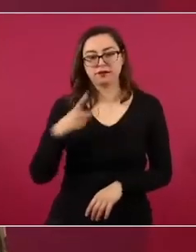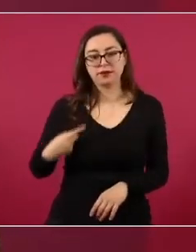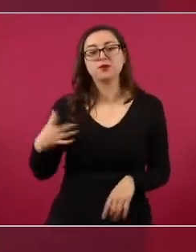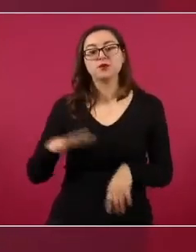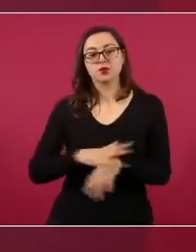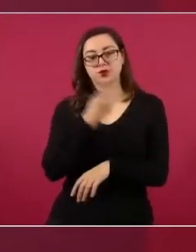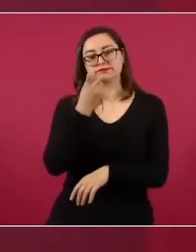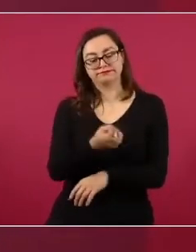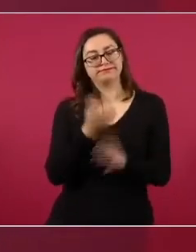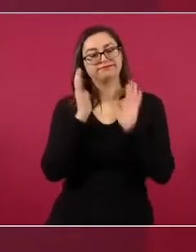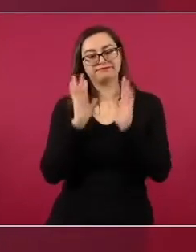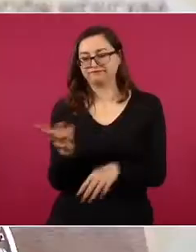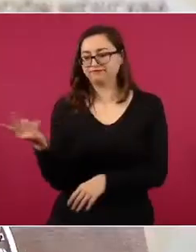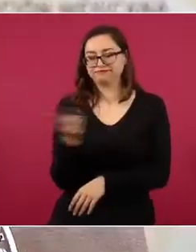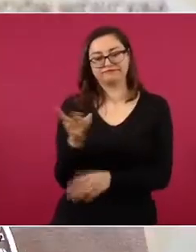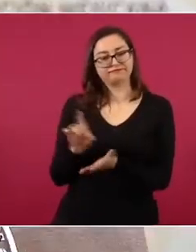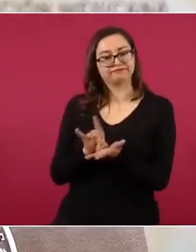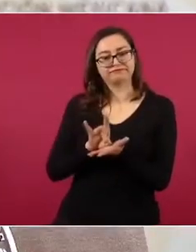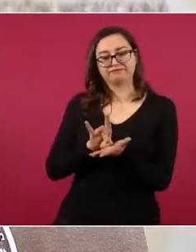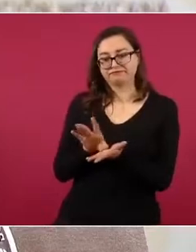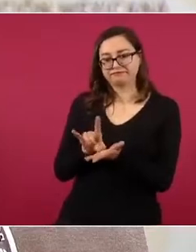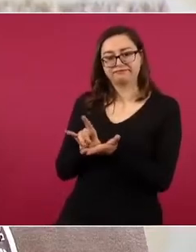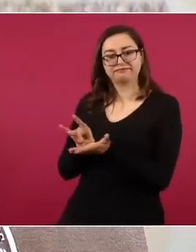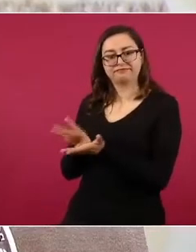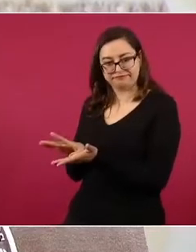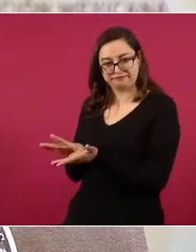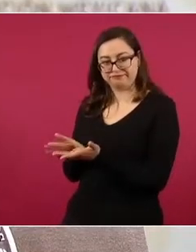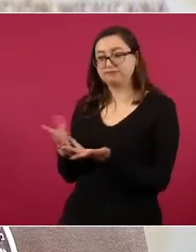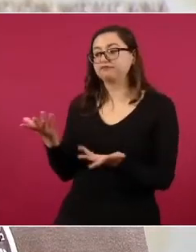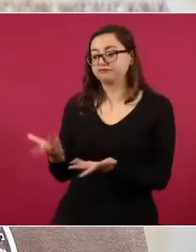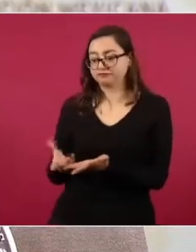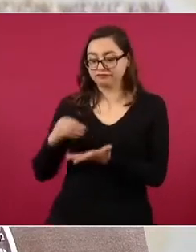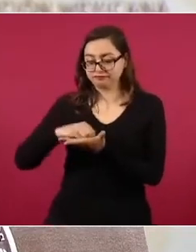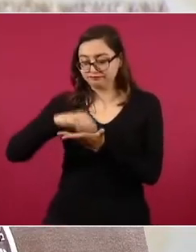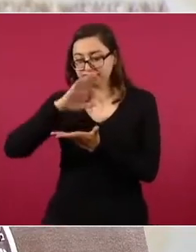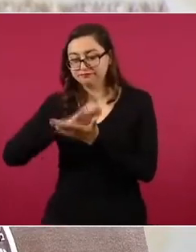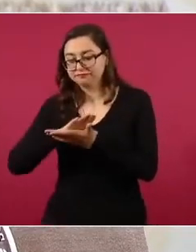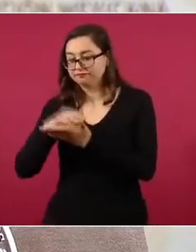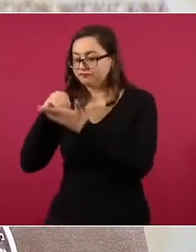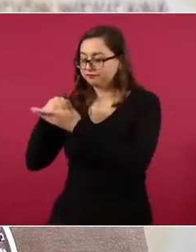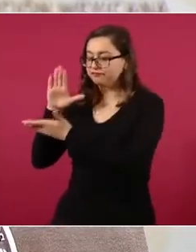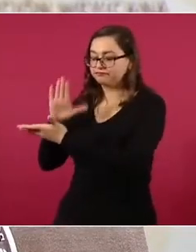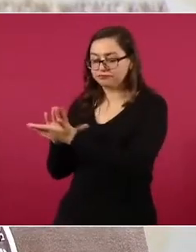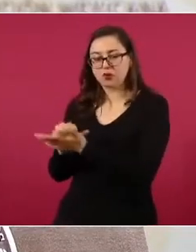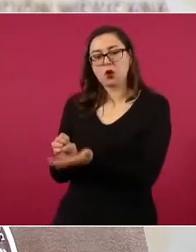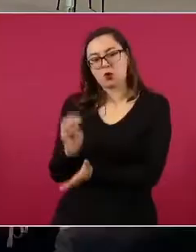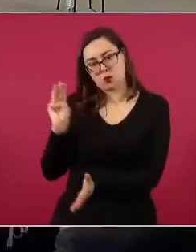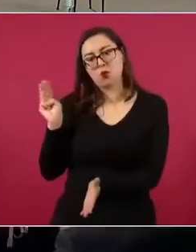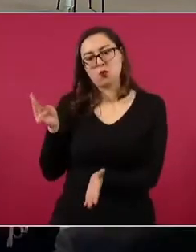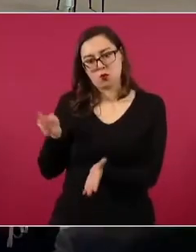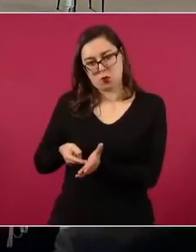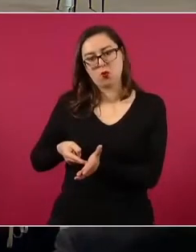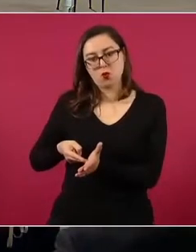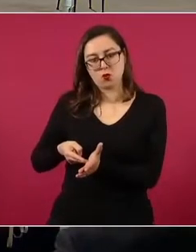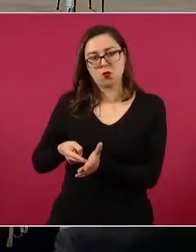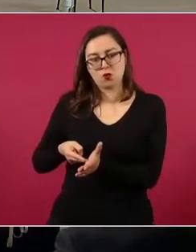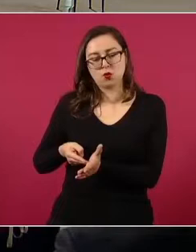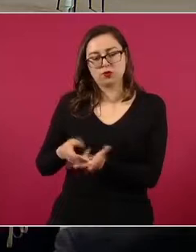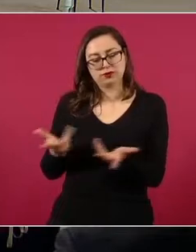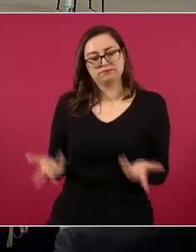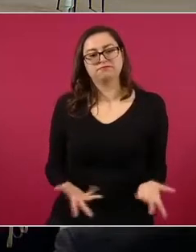lo que se dará puntual seguimiento a cada uno de los reportes que se reciban bajo el compromiso